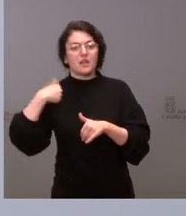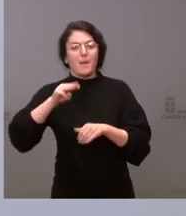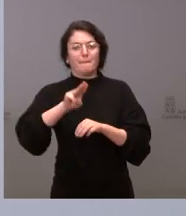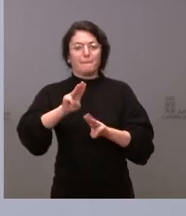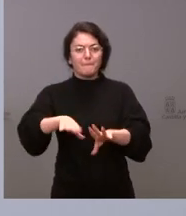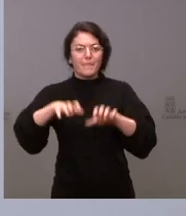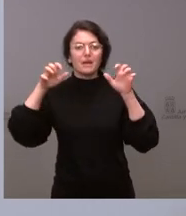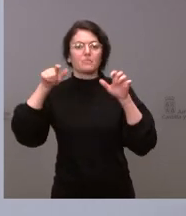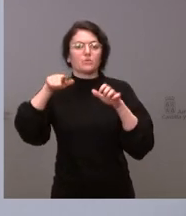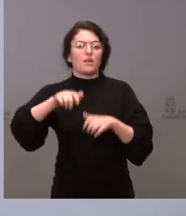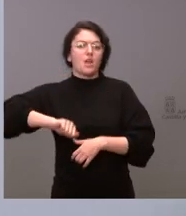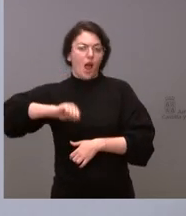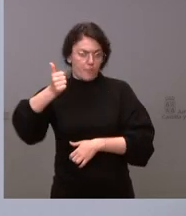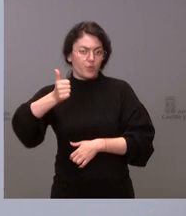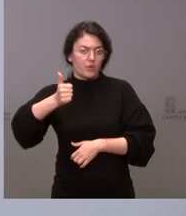celeridad.